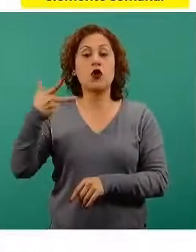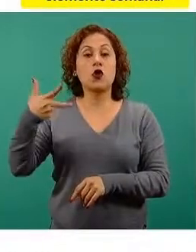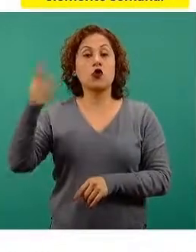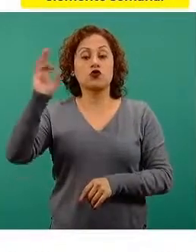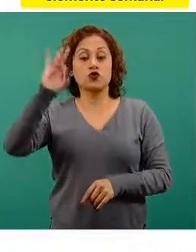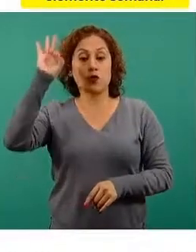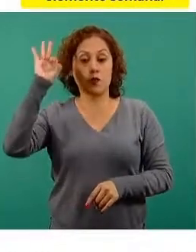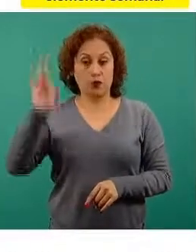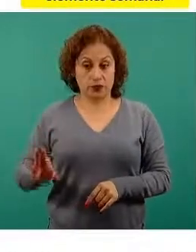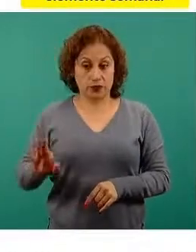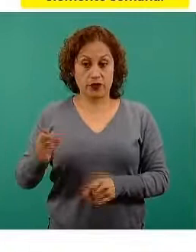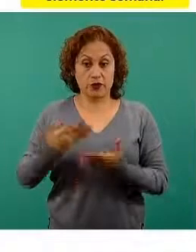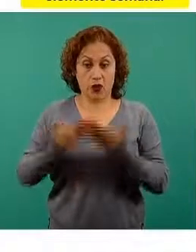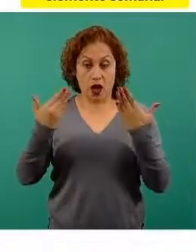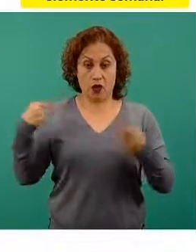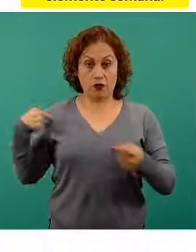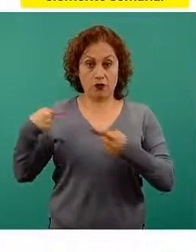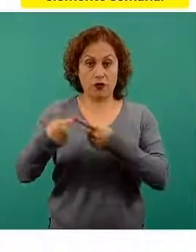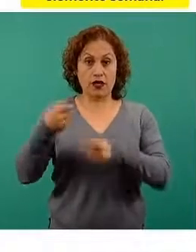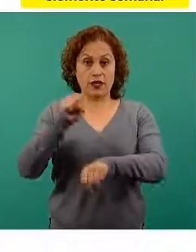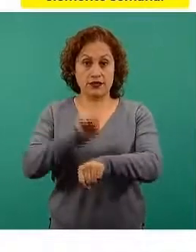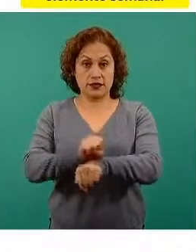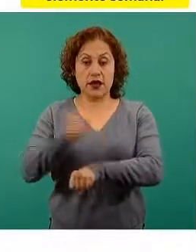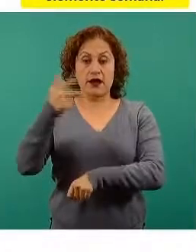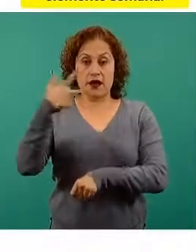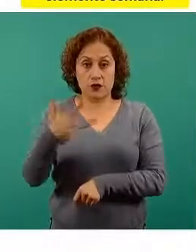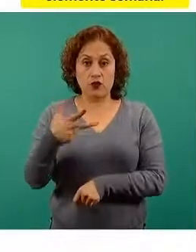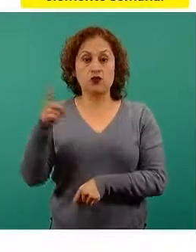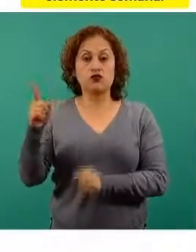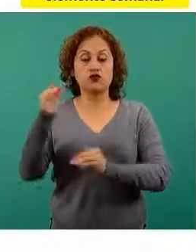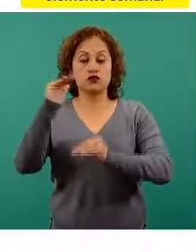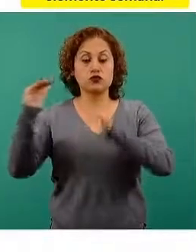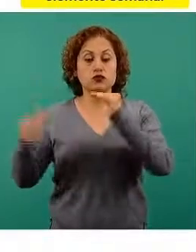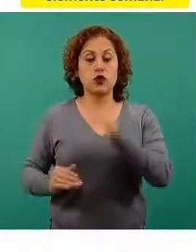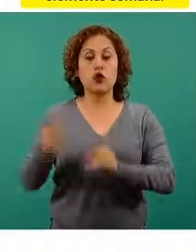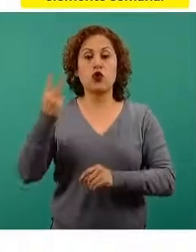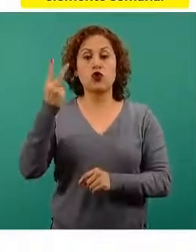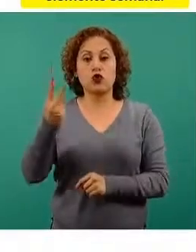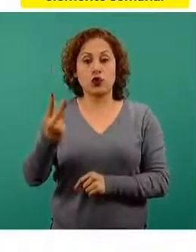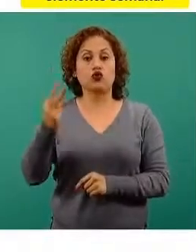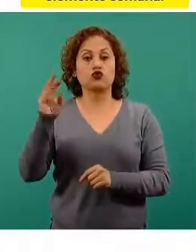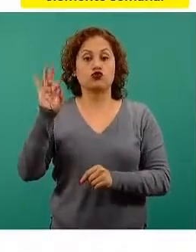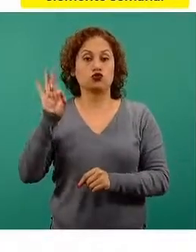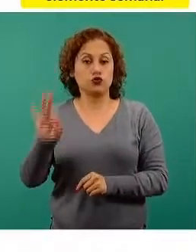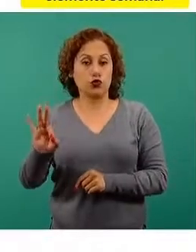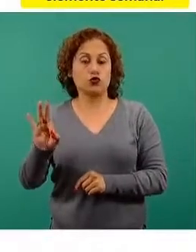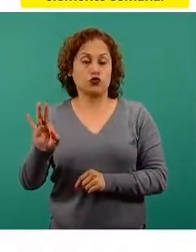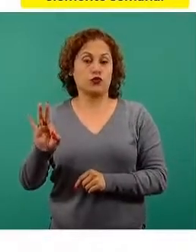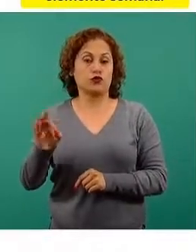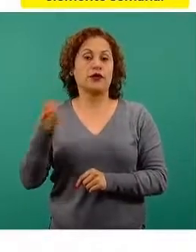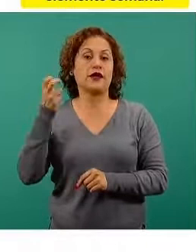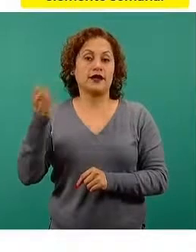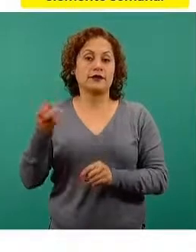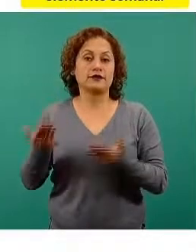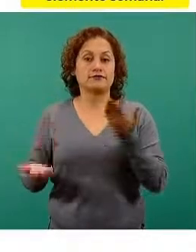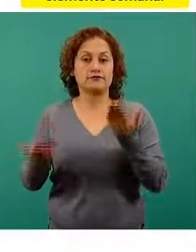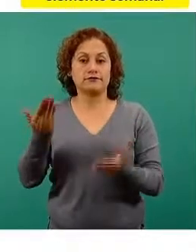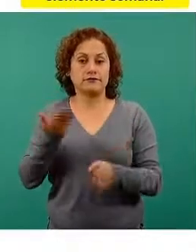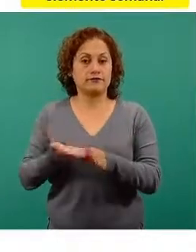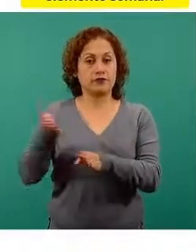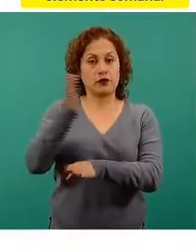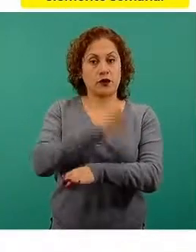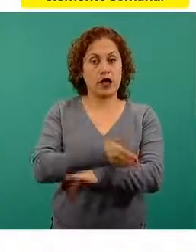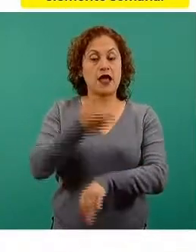para esta semana, con una disminución de dos puntos porcentuales con respecto al observado en la semana